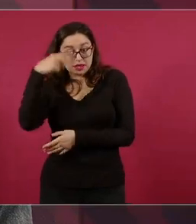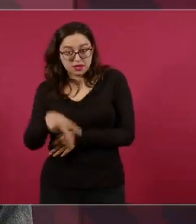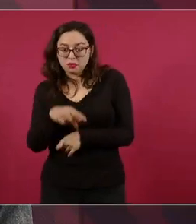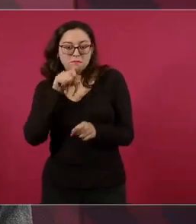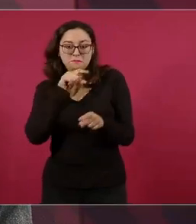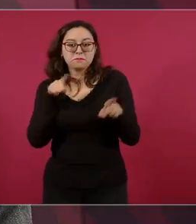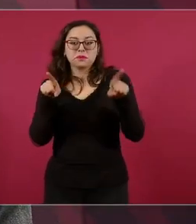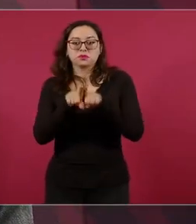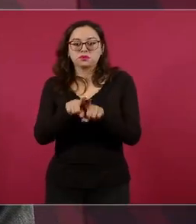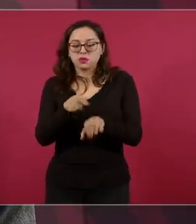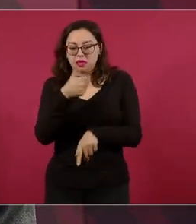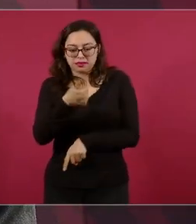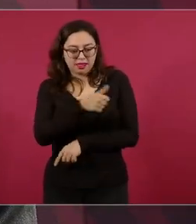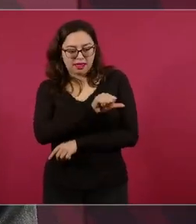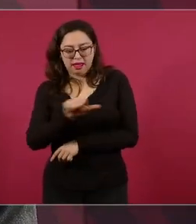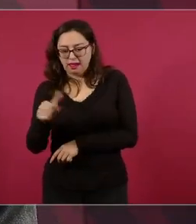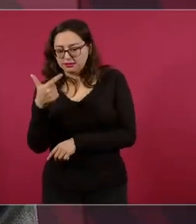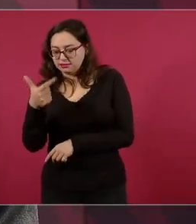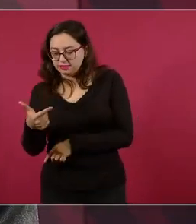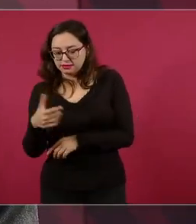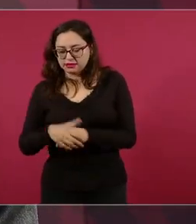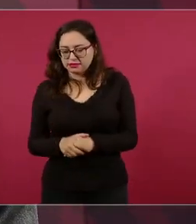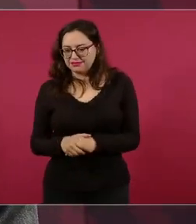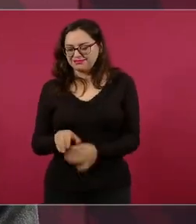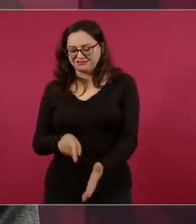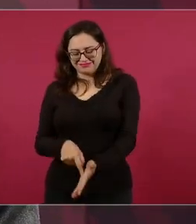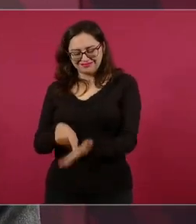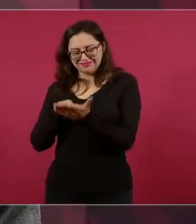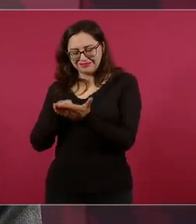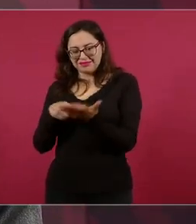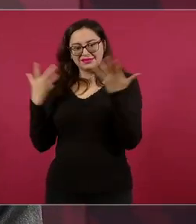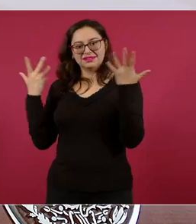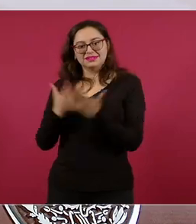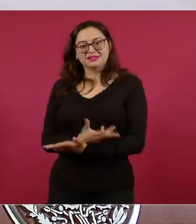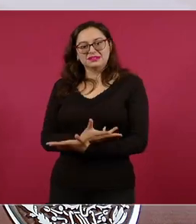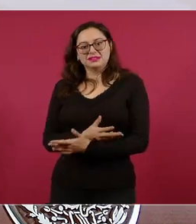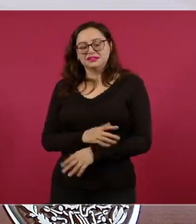asesinaban gente personas porque